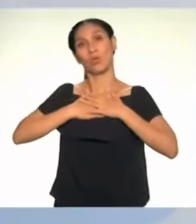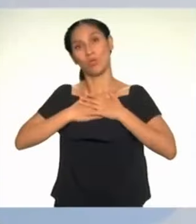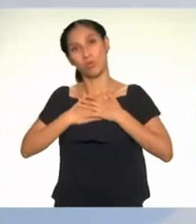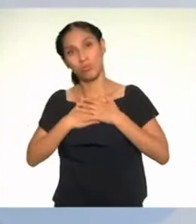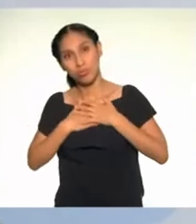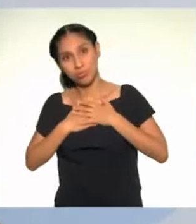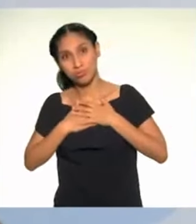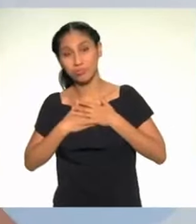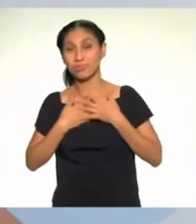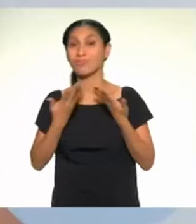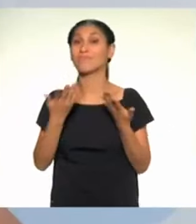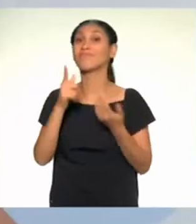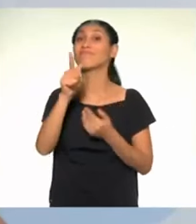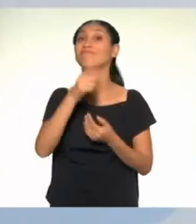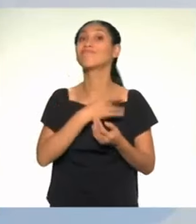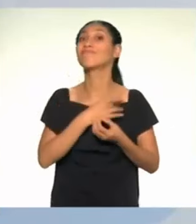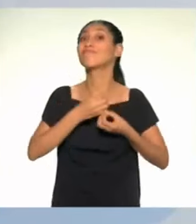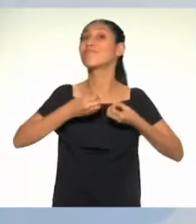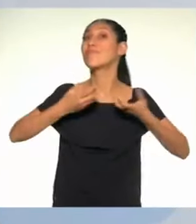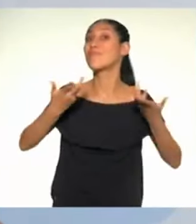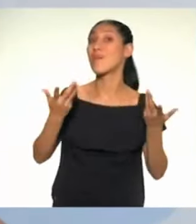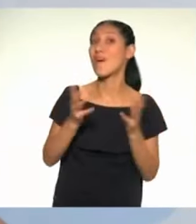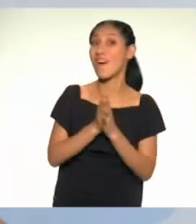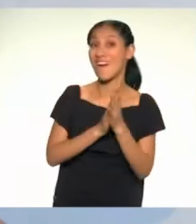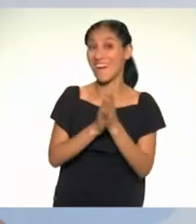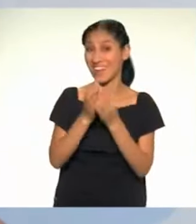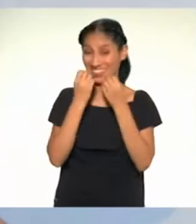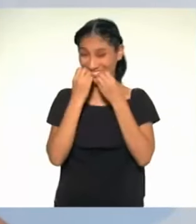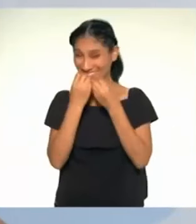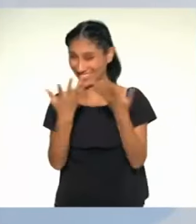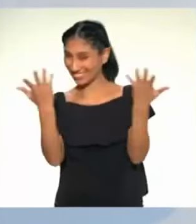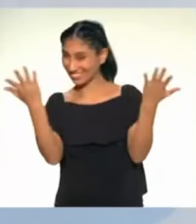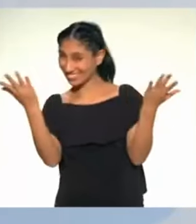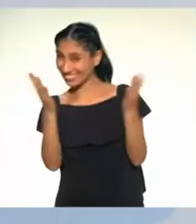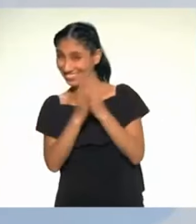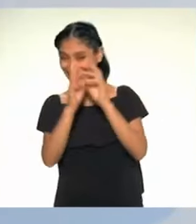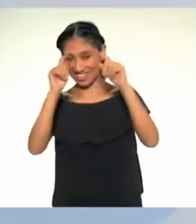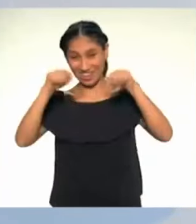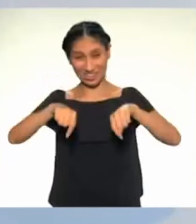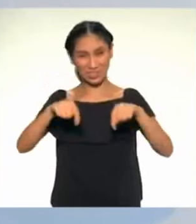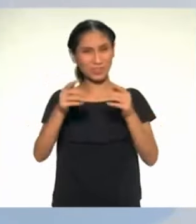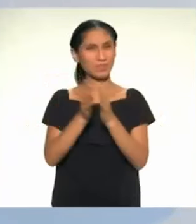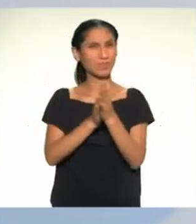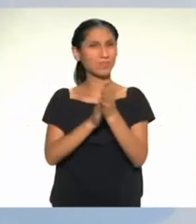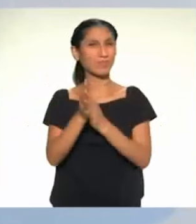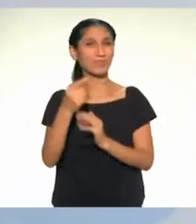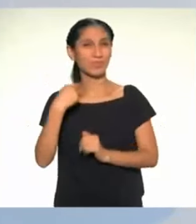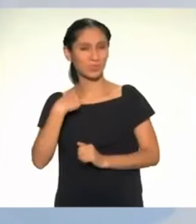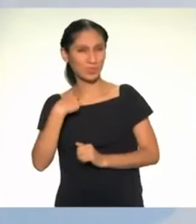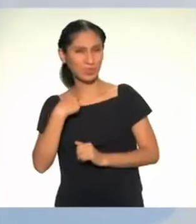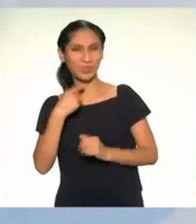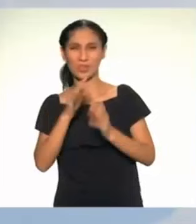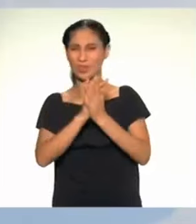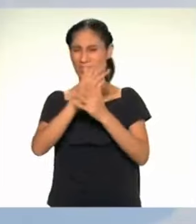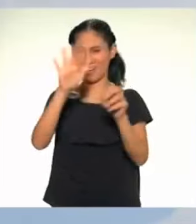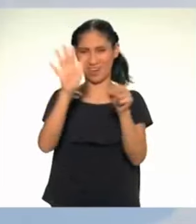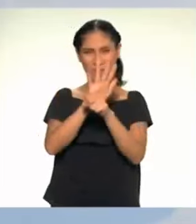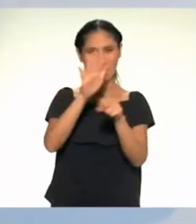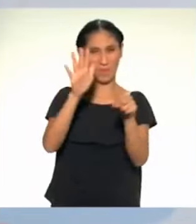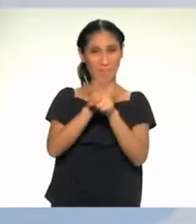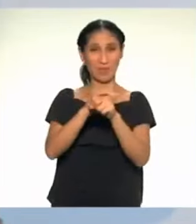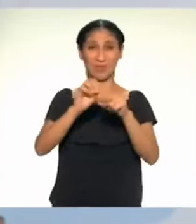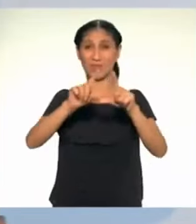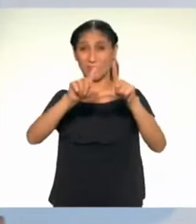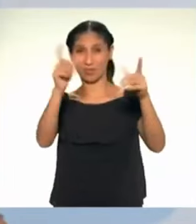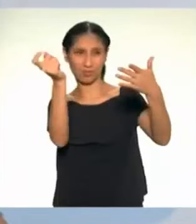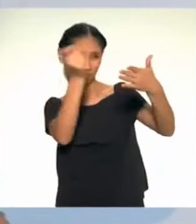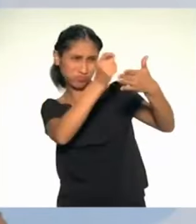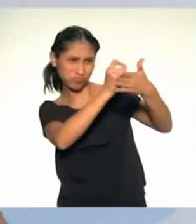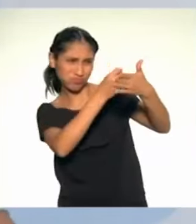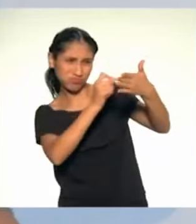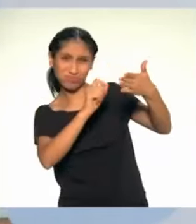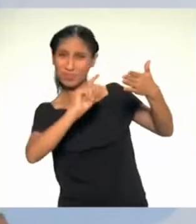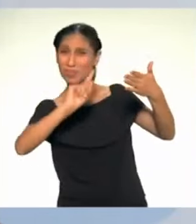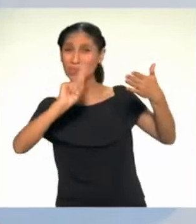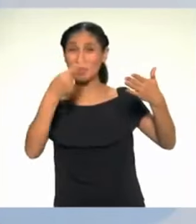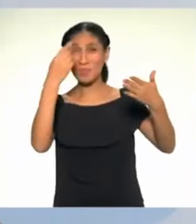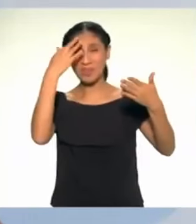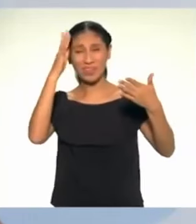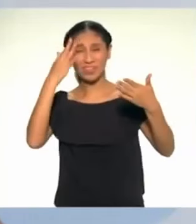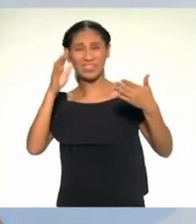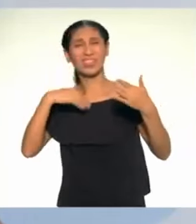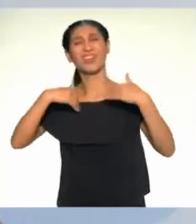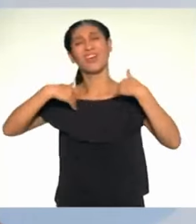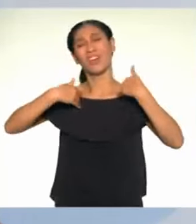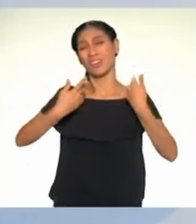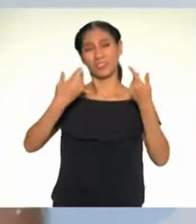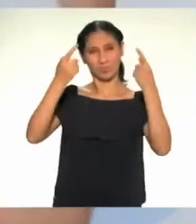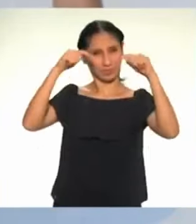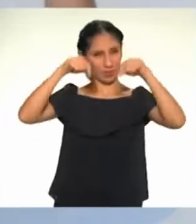¿Cómo les fue? Estuvo bueno el activarte de hoy. Ahora ya hago la secuencia completa, ya no me canso como en los primeros días. Es más,